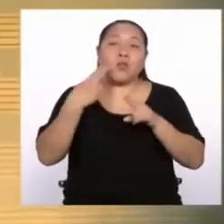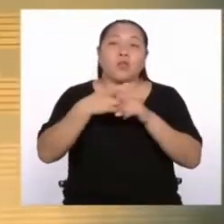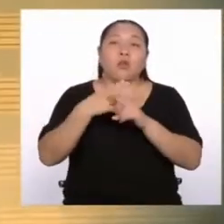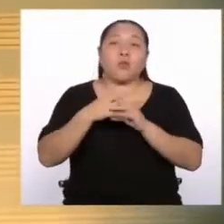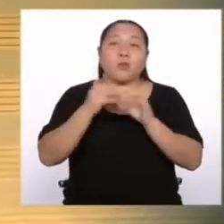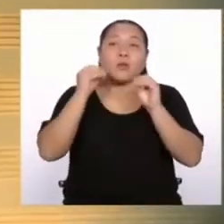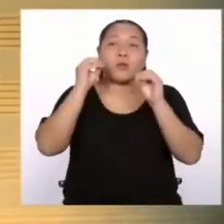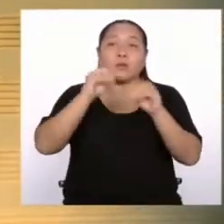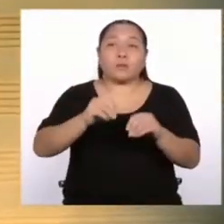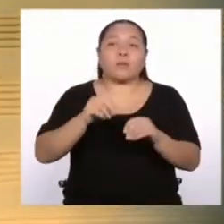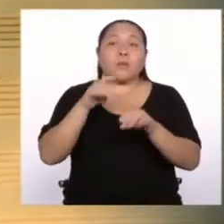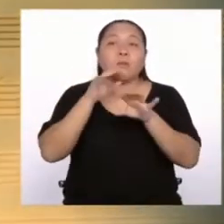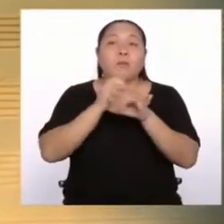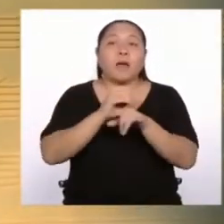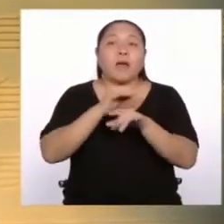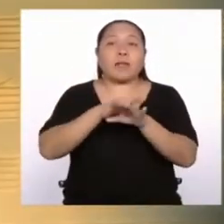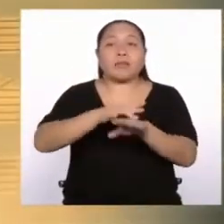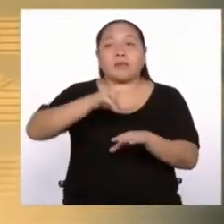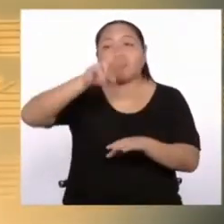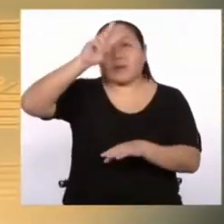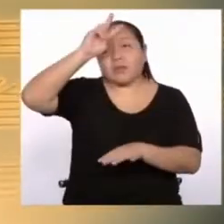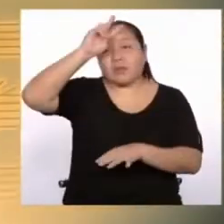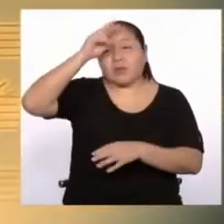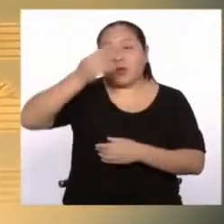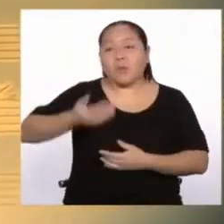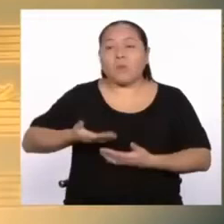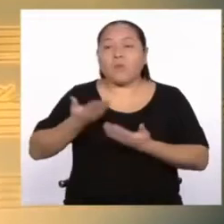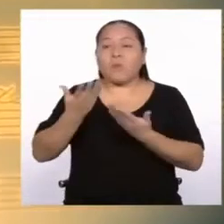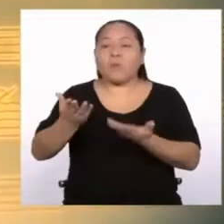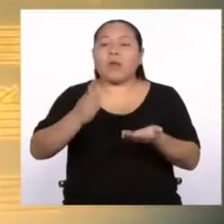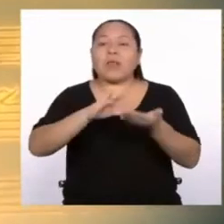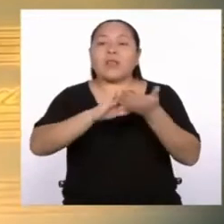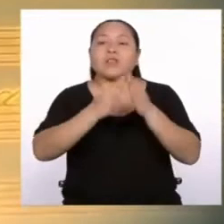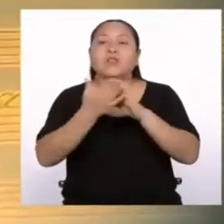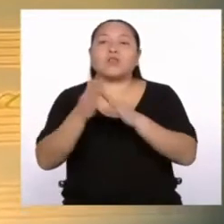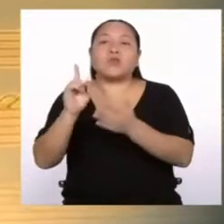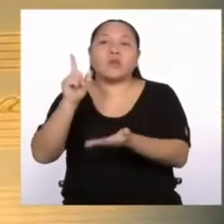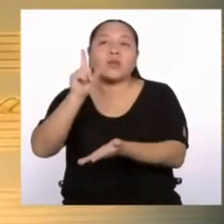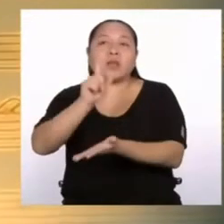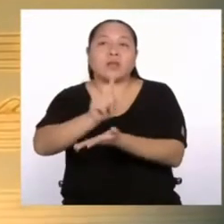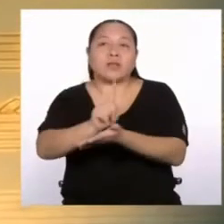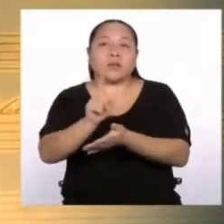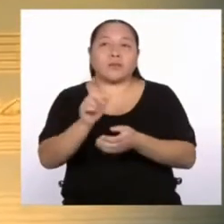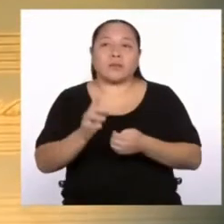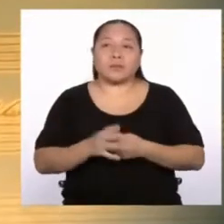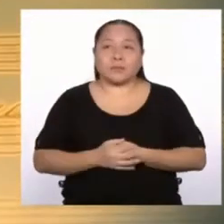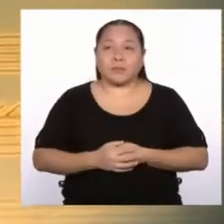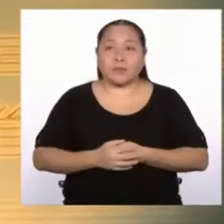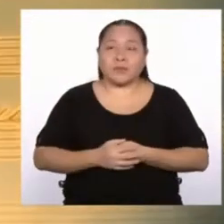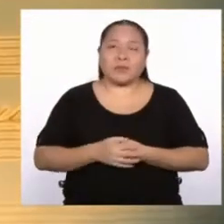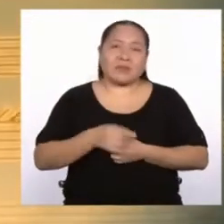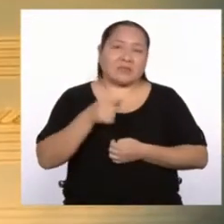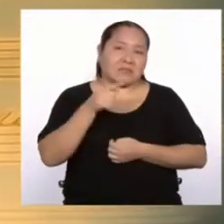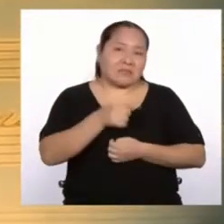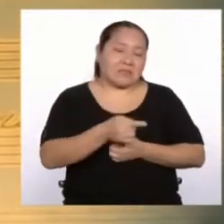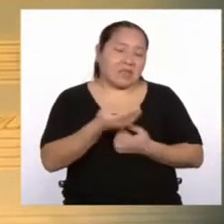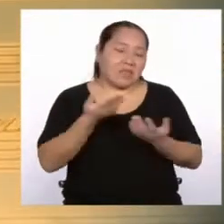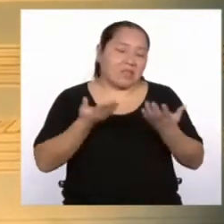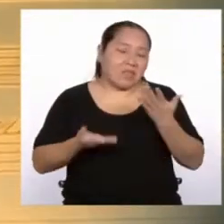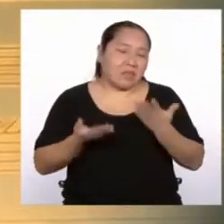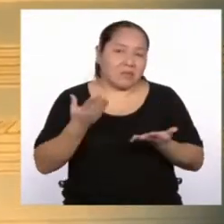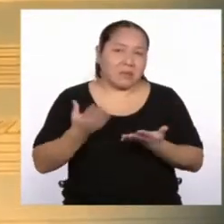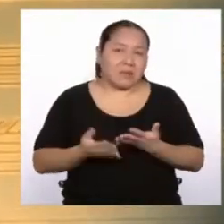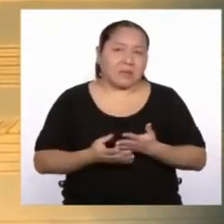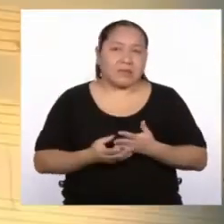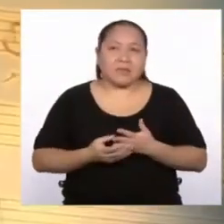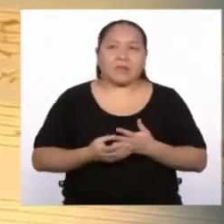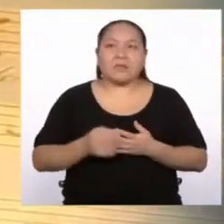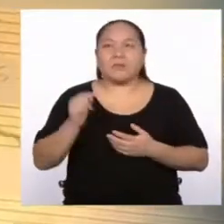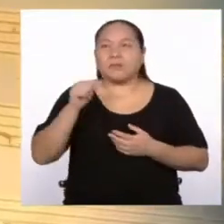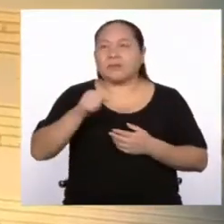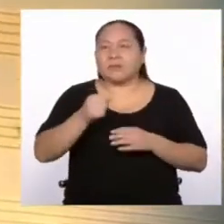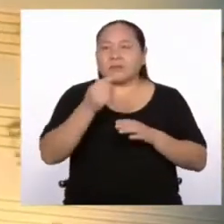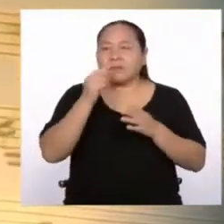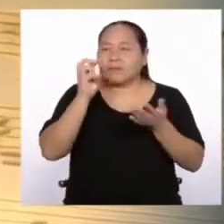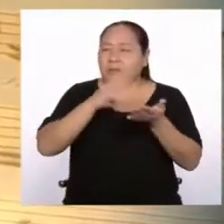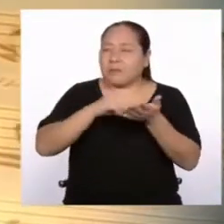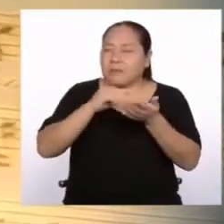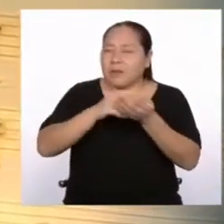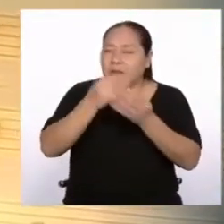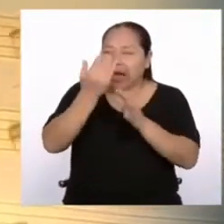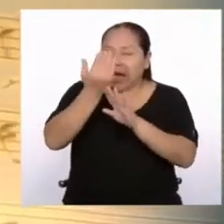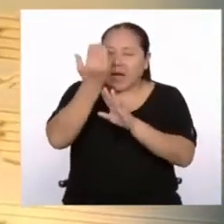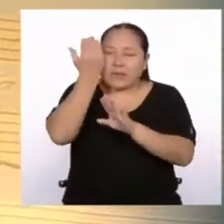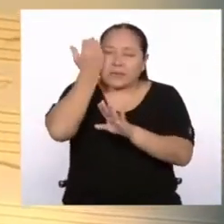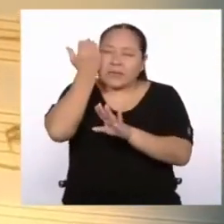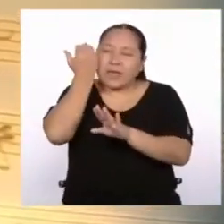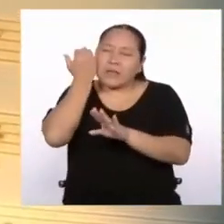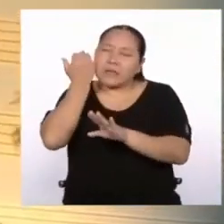Marcha Patriótica para la Ciudad de Lima. Podría tratarse de la partitura más antigua que